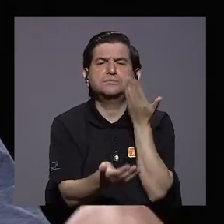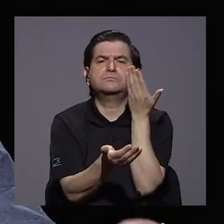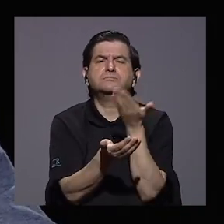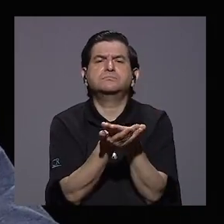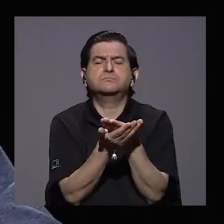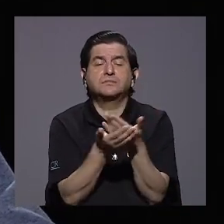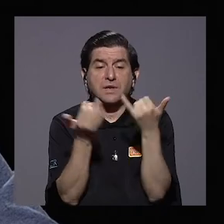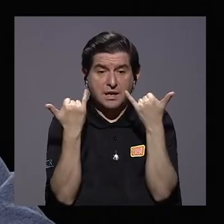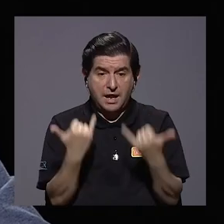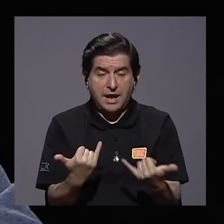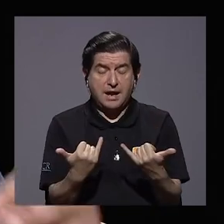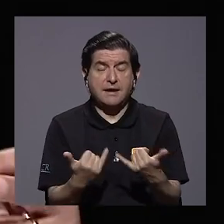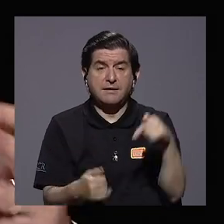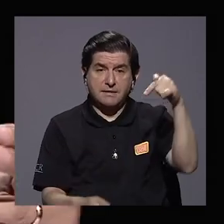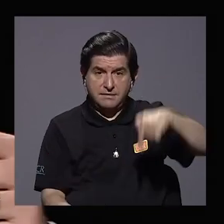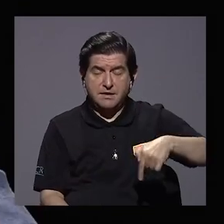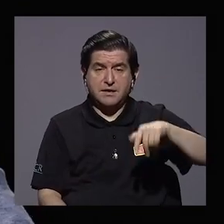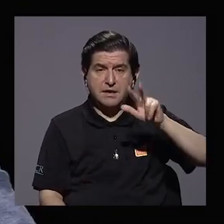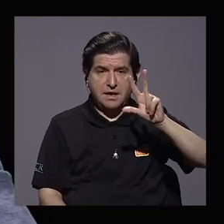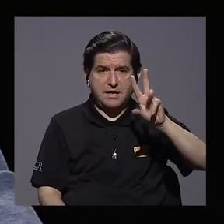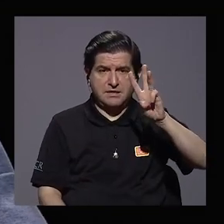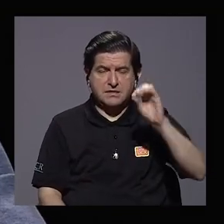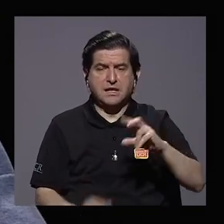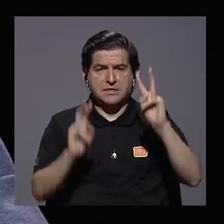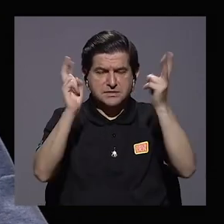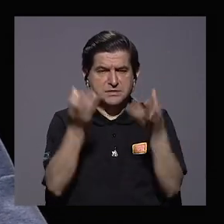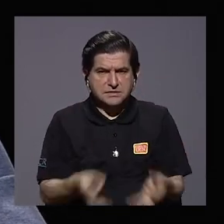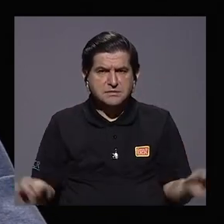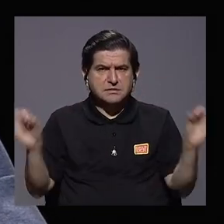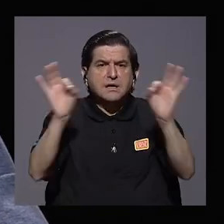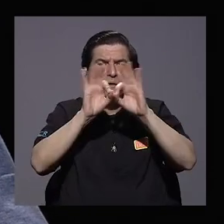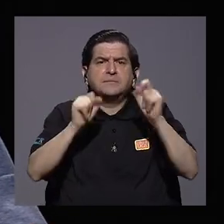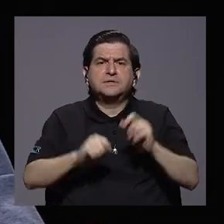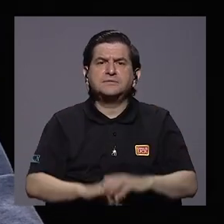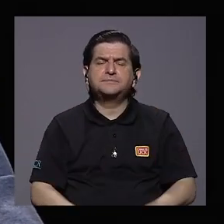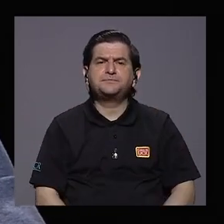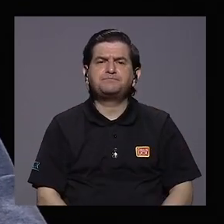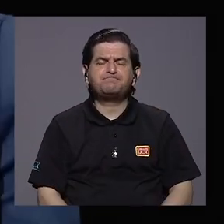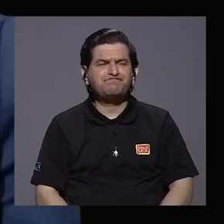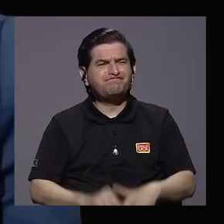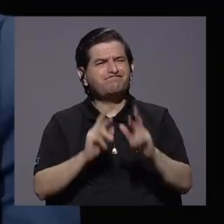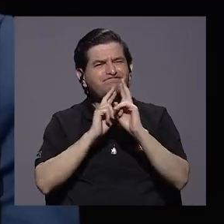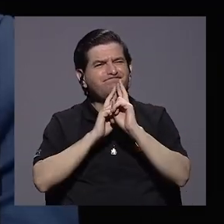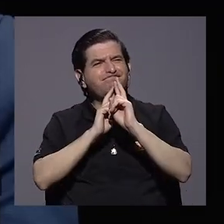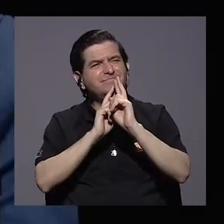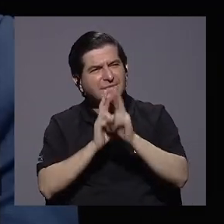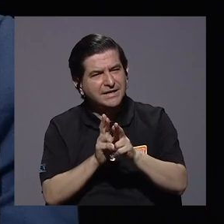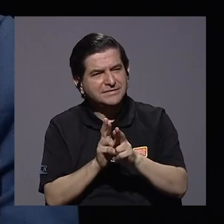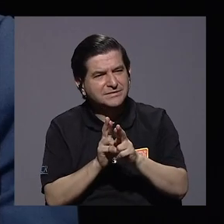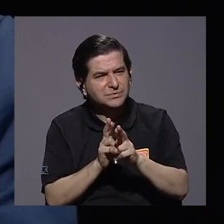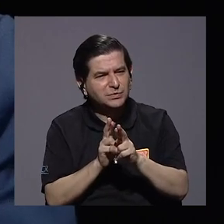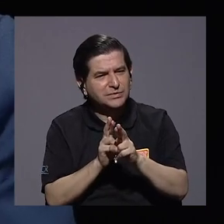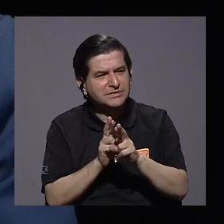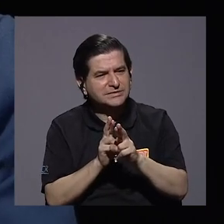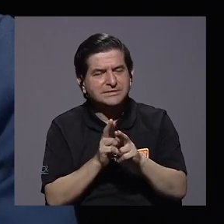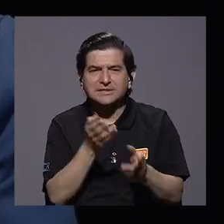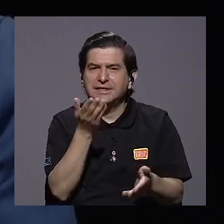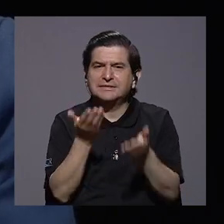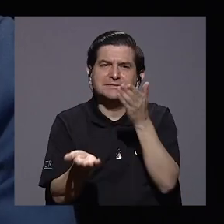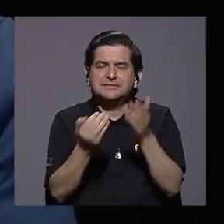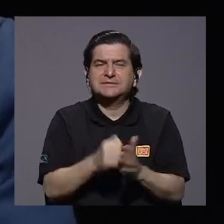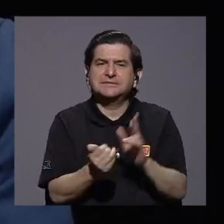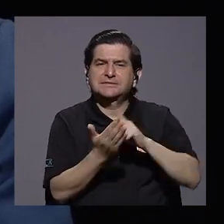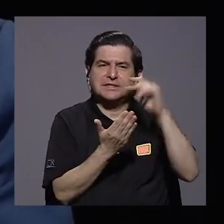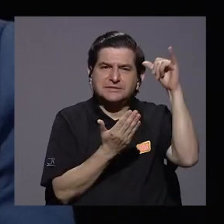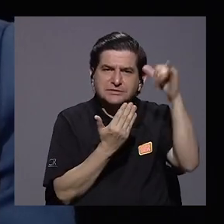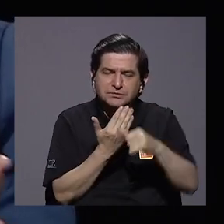pone en esta mesa de 360 como tres temas muy importantes? Es que la respuesta la podemos ver, digamos,